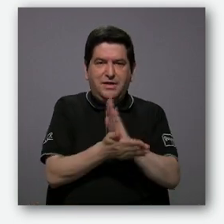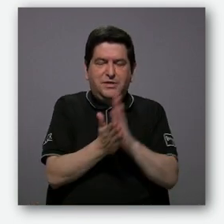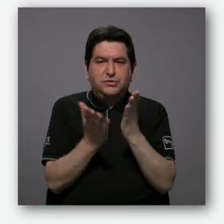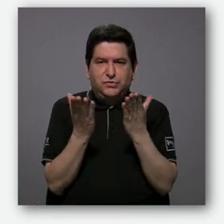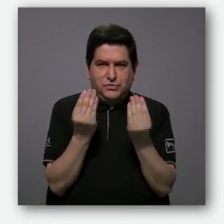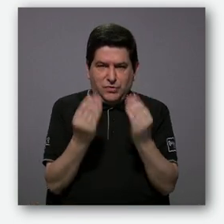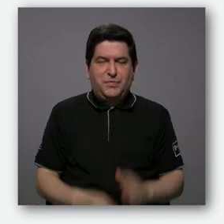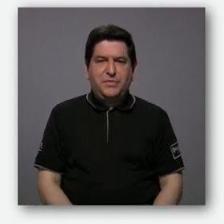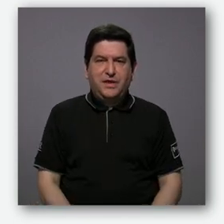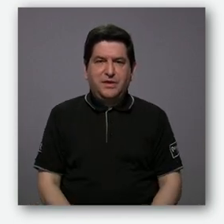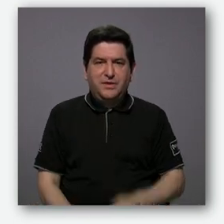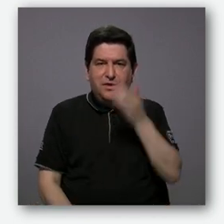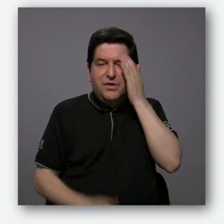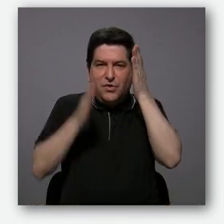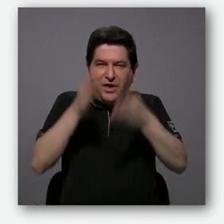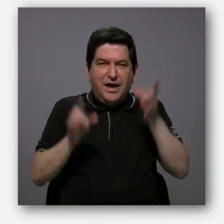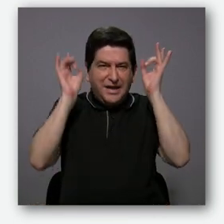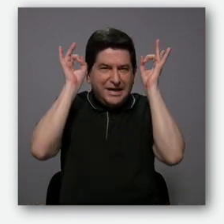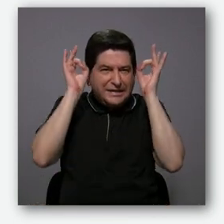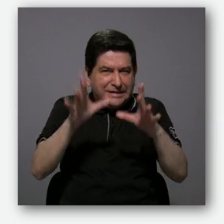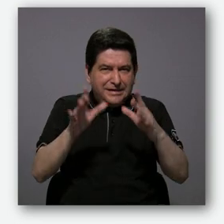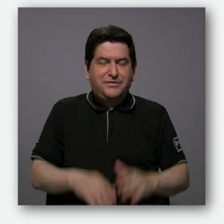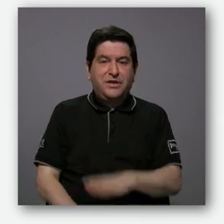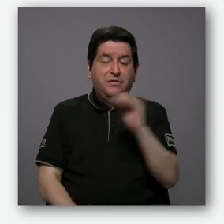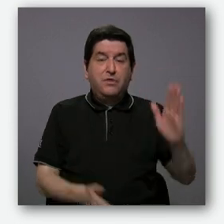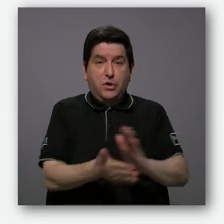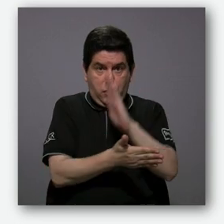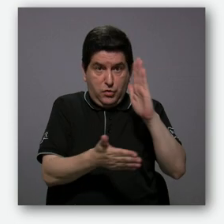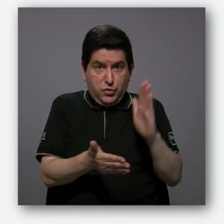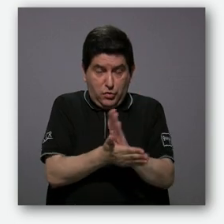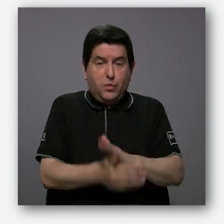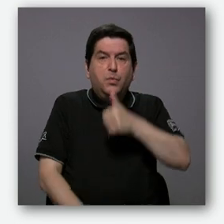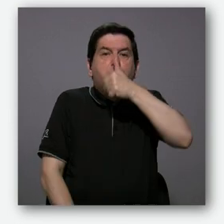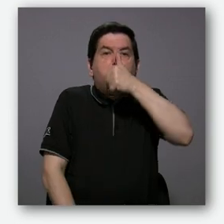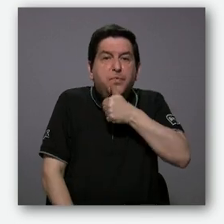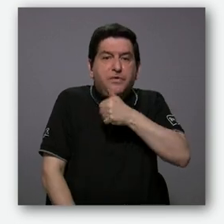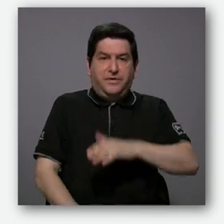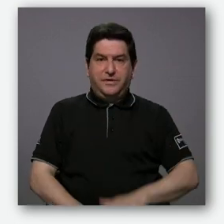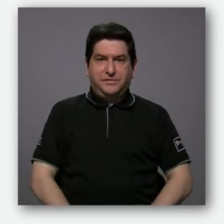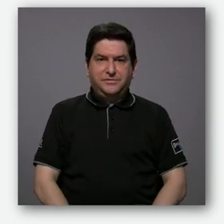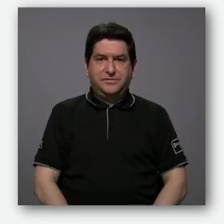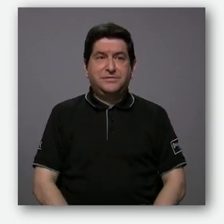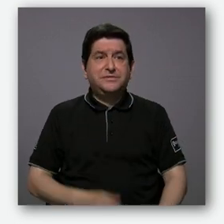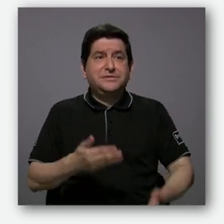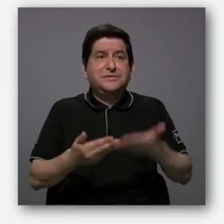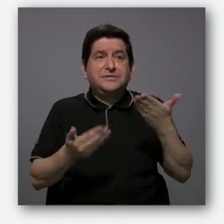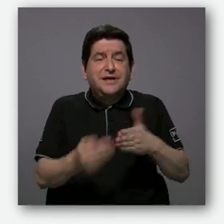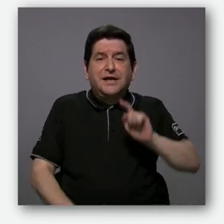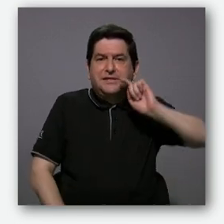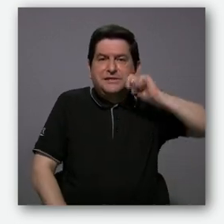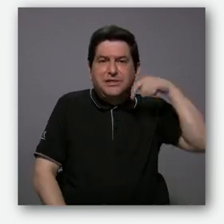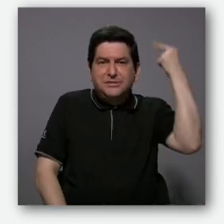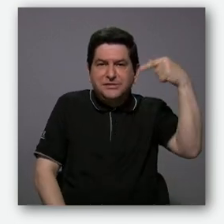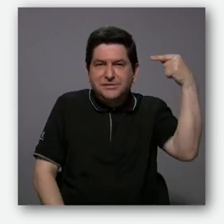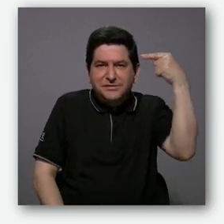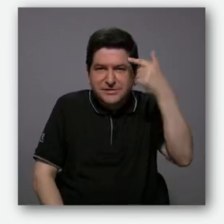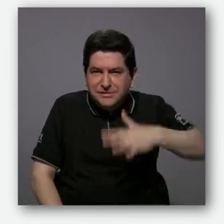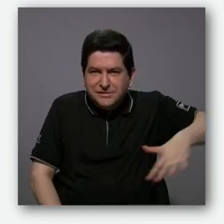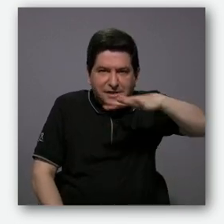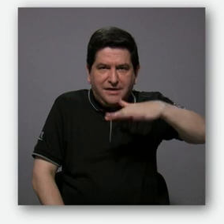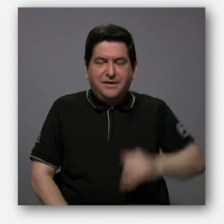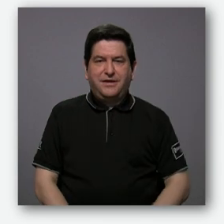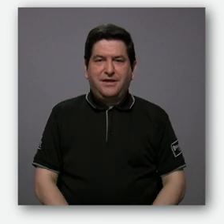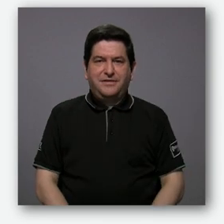memorando sobre el hacker perverso y los documentos privados, casi como un secreto de Estado,